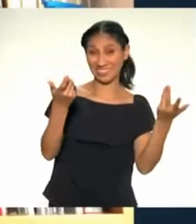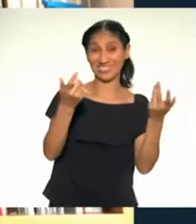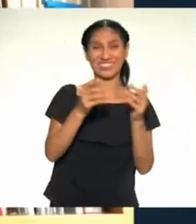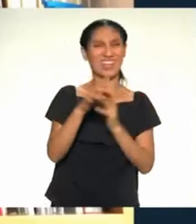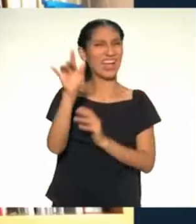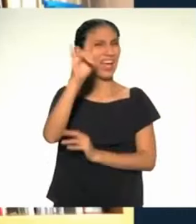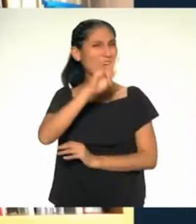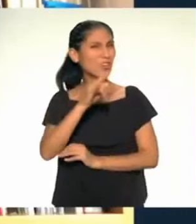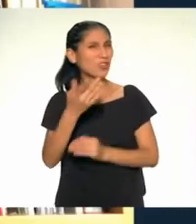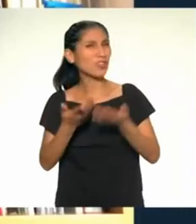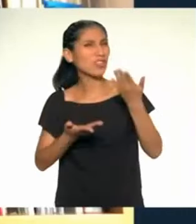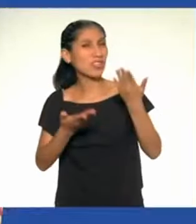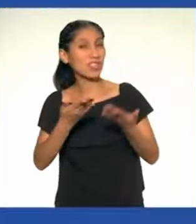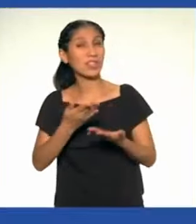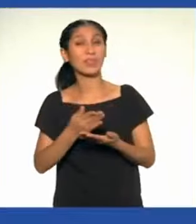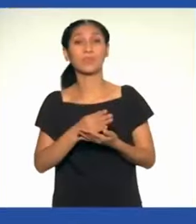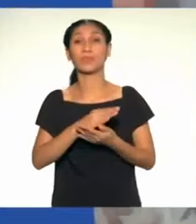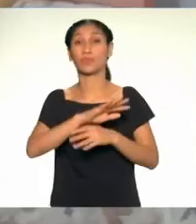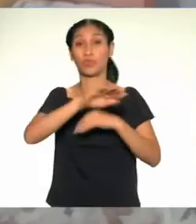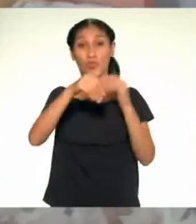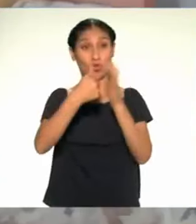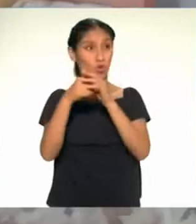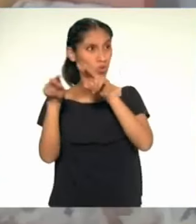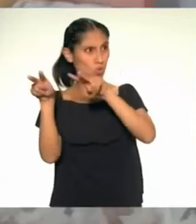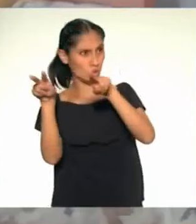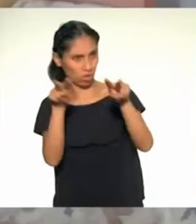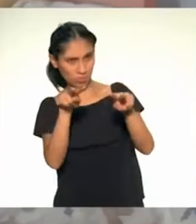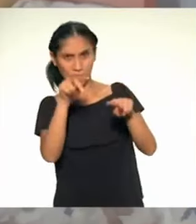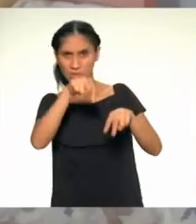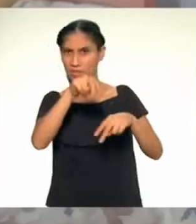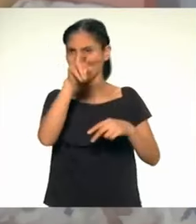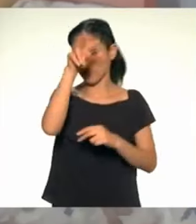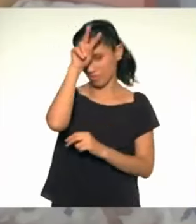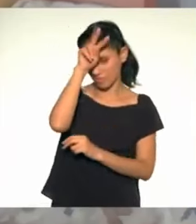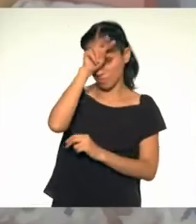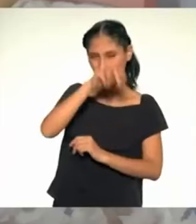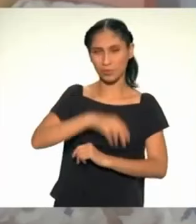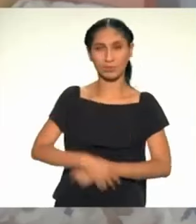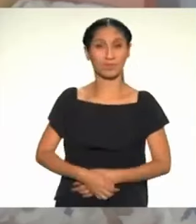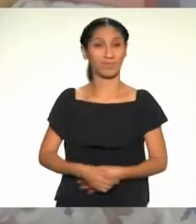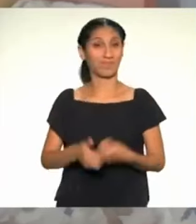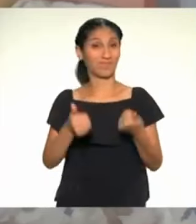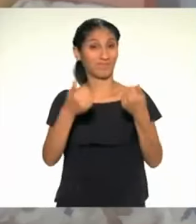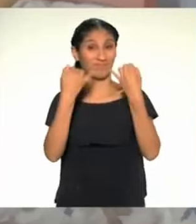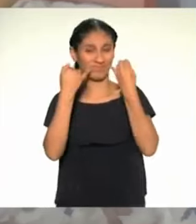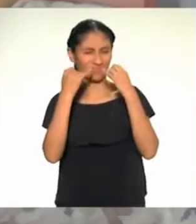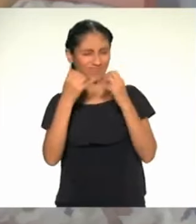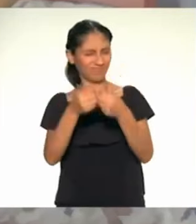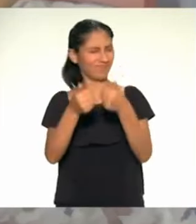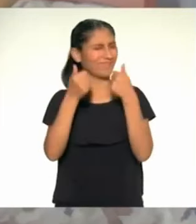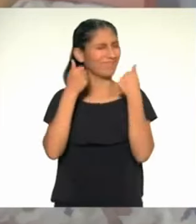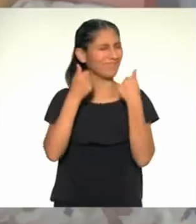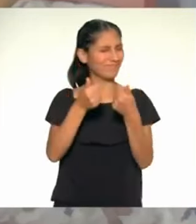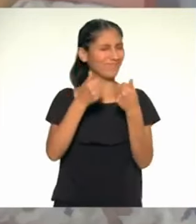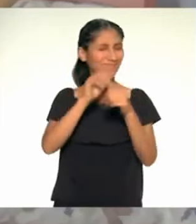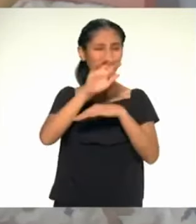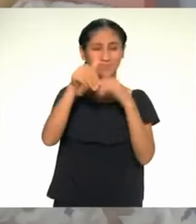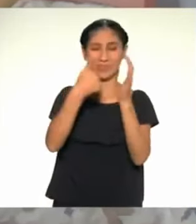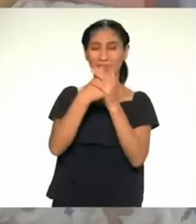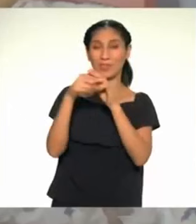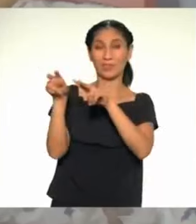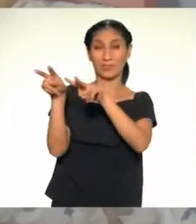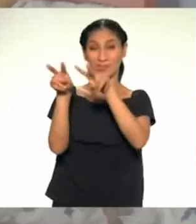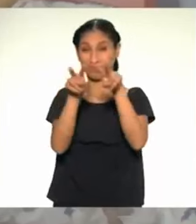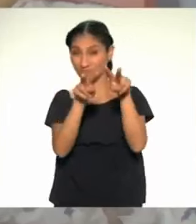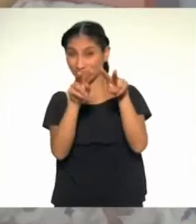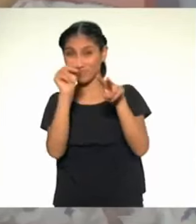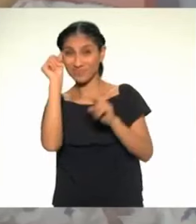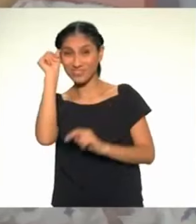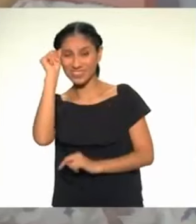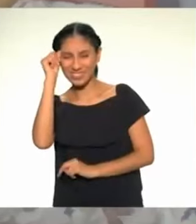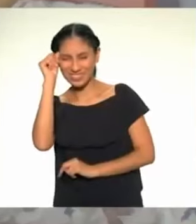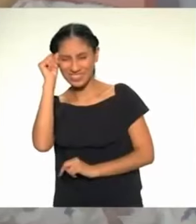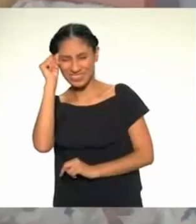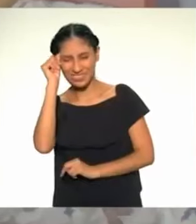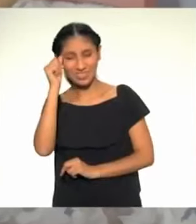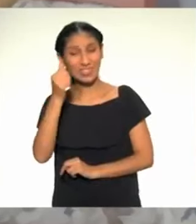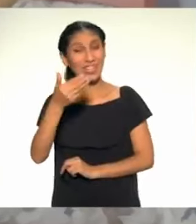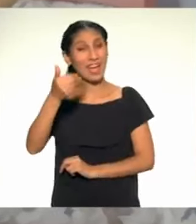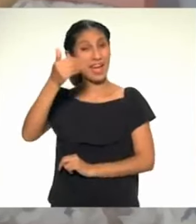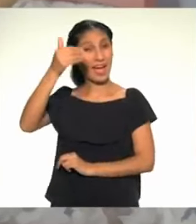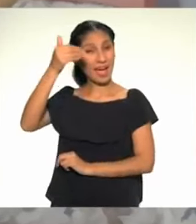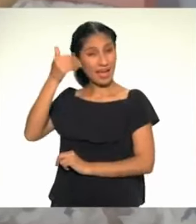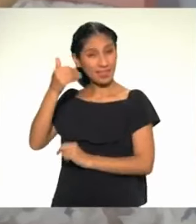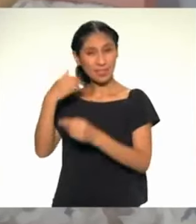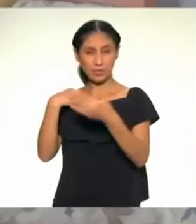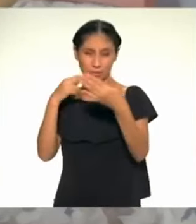biodiversidad. Interesante información. Todo esto me hace recordar algo que estuve leyendo hace algunos